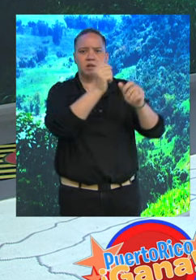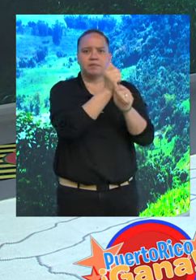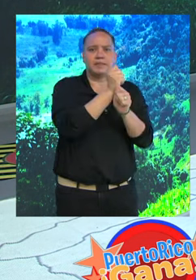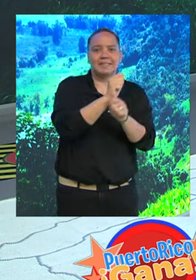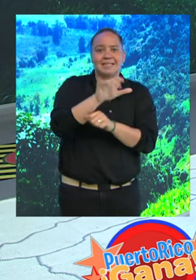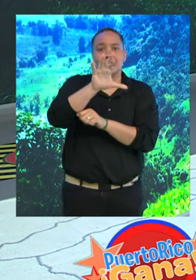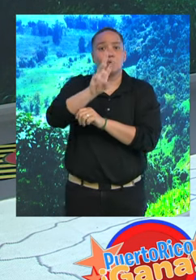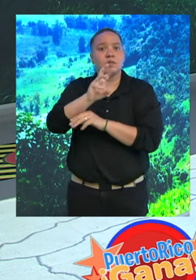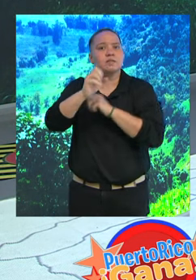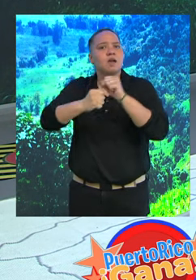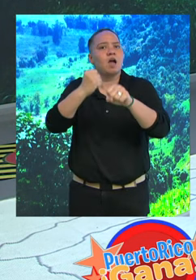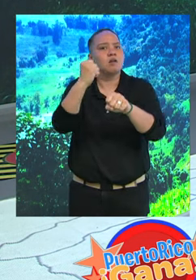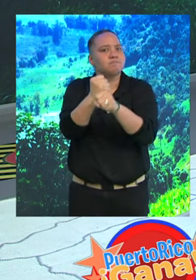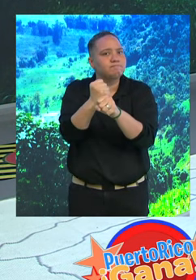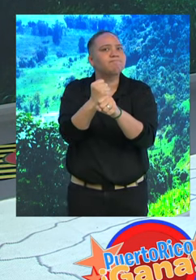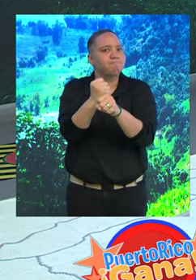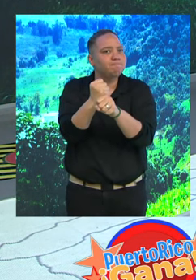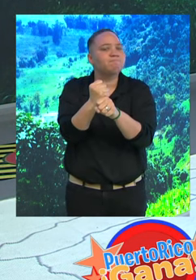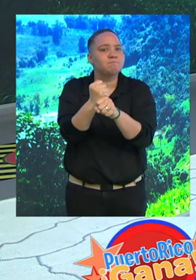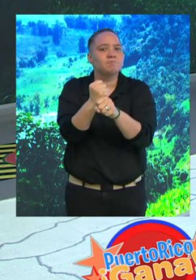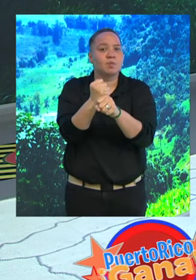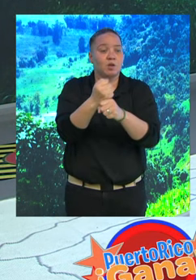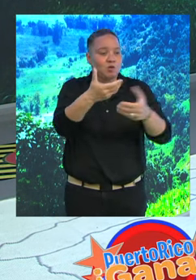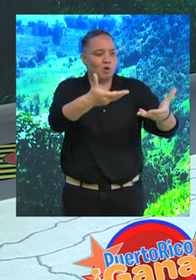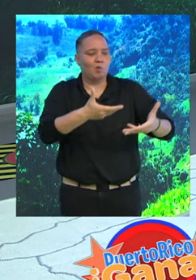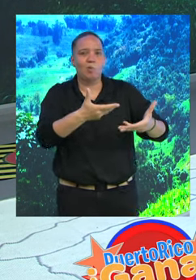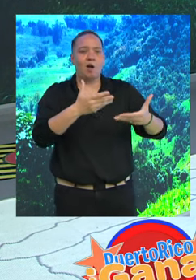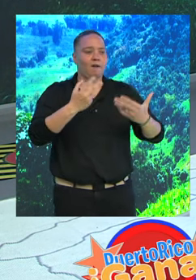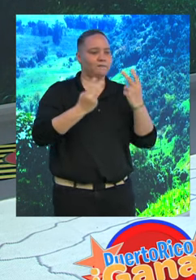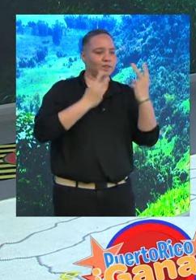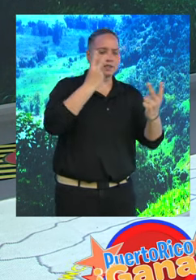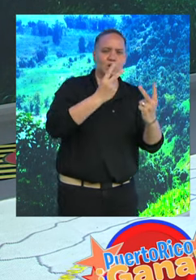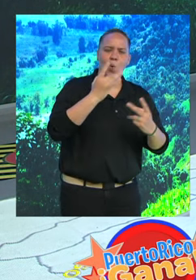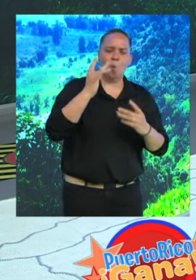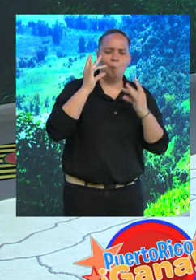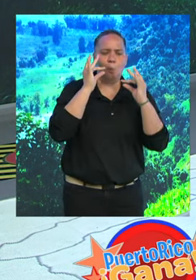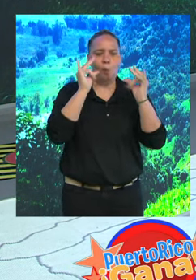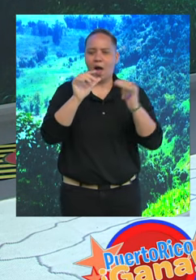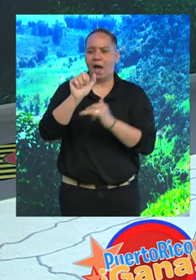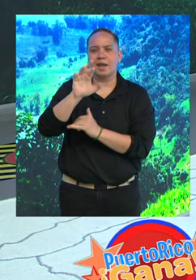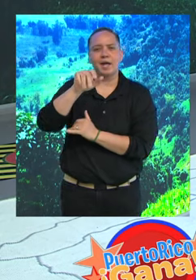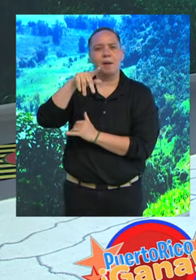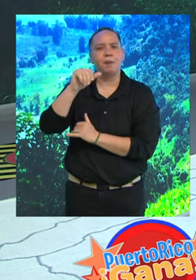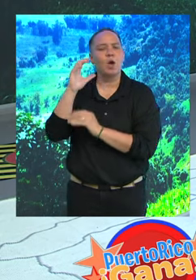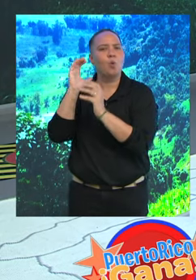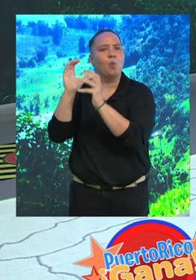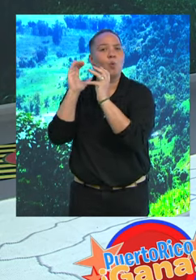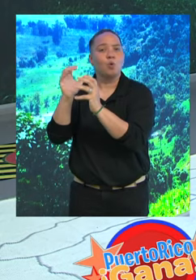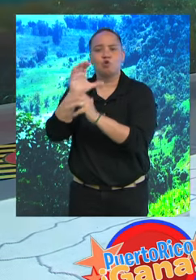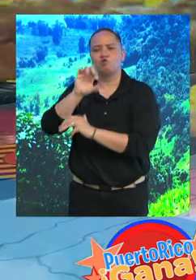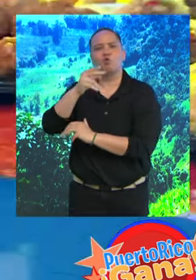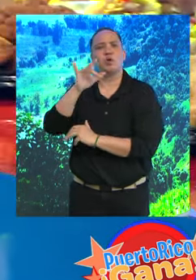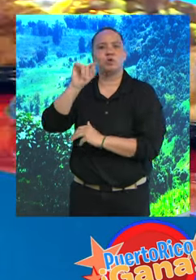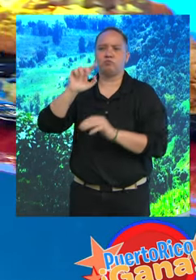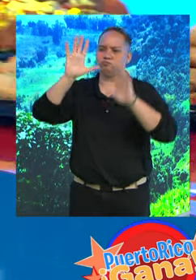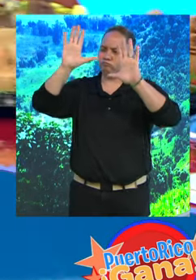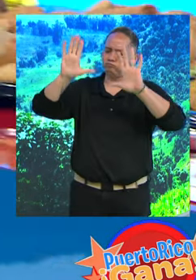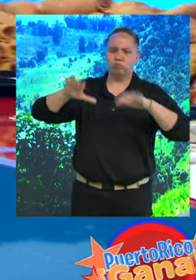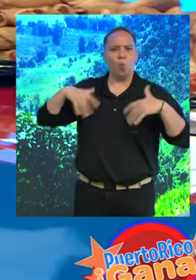años. Así que la invitación es, Alex, a que te des la vuelta y tú pruebe esas arepas de coco de Chujito, que eso es extraordinario.